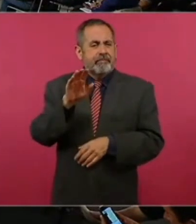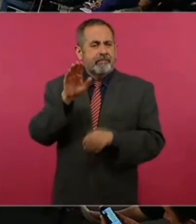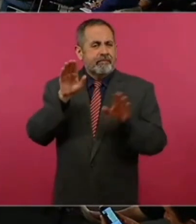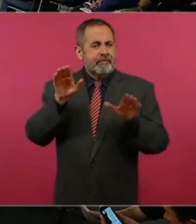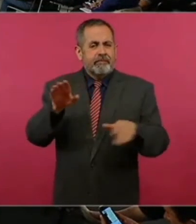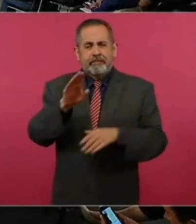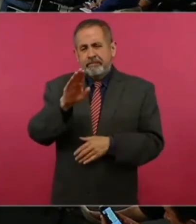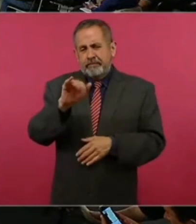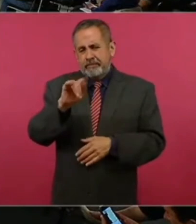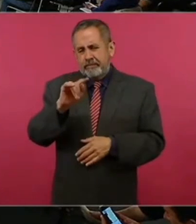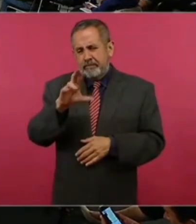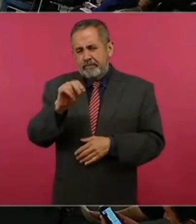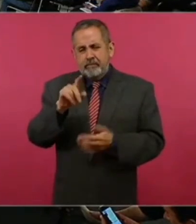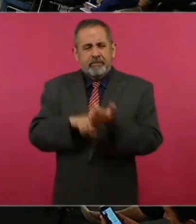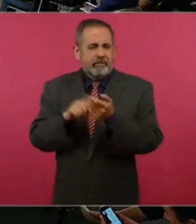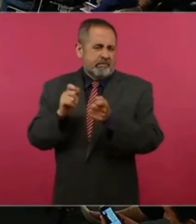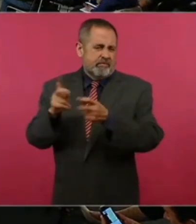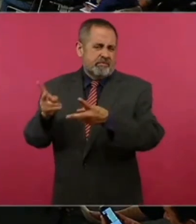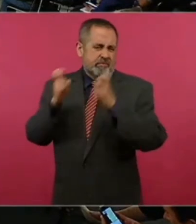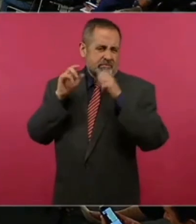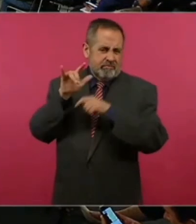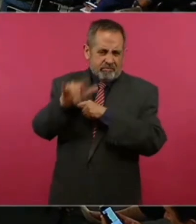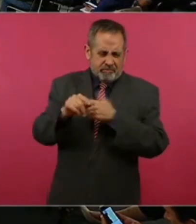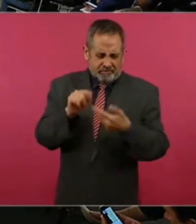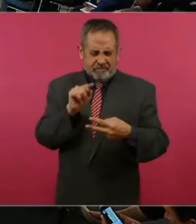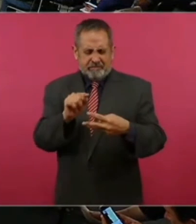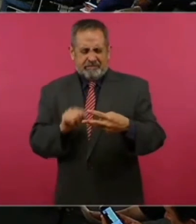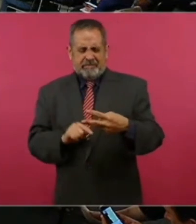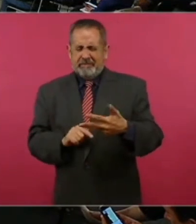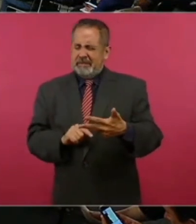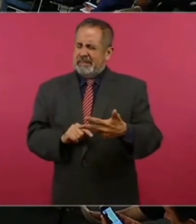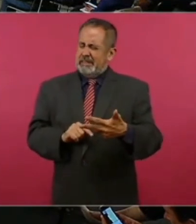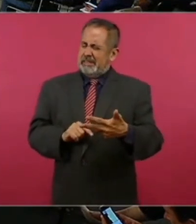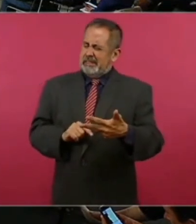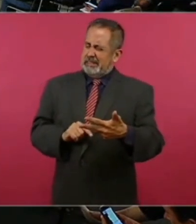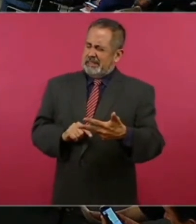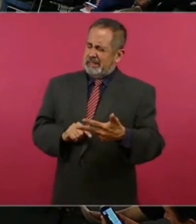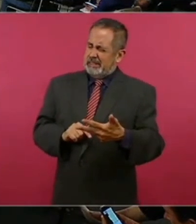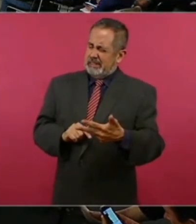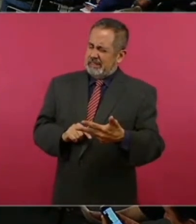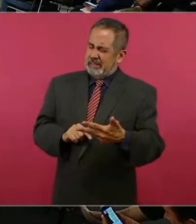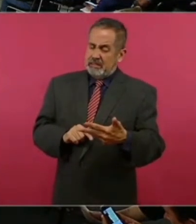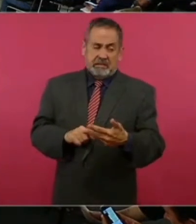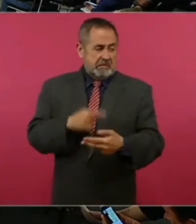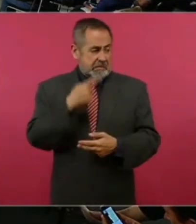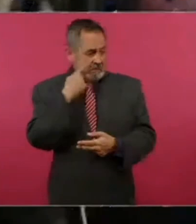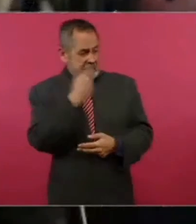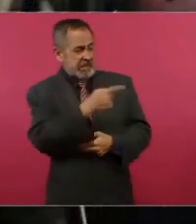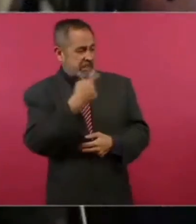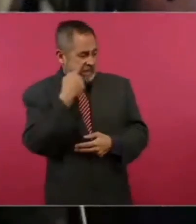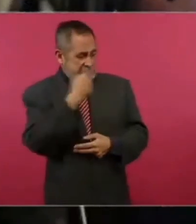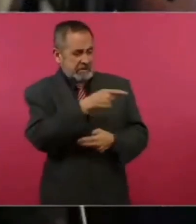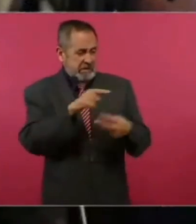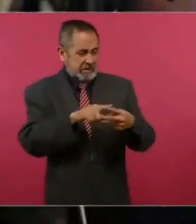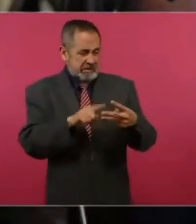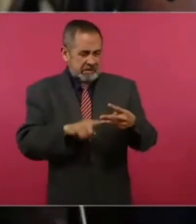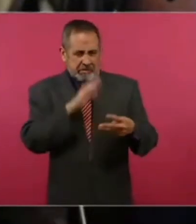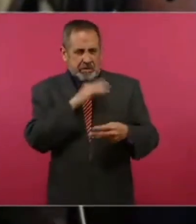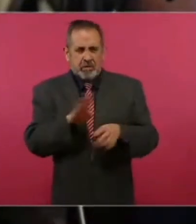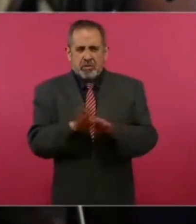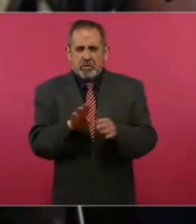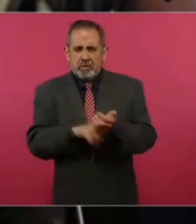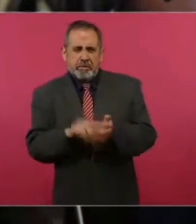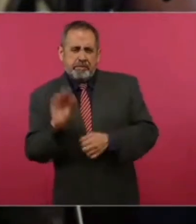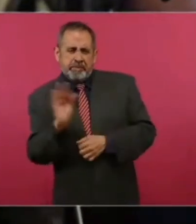ser el secuestro de un vuelo. ¿Esto no es hacer apología de la violencia con la redacción de